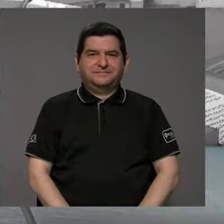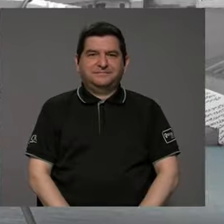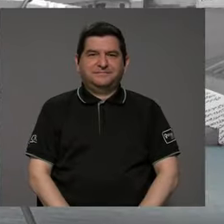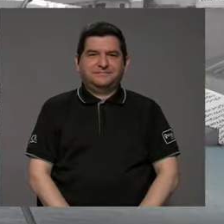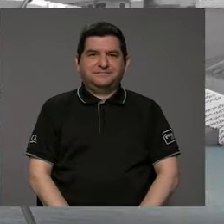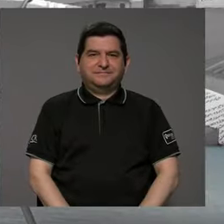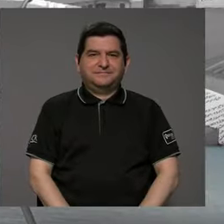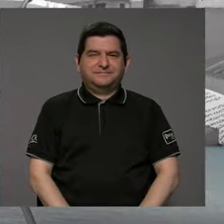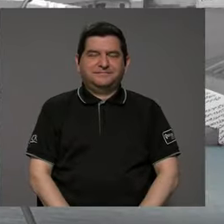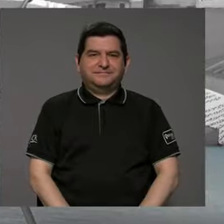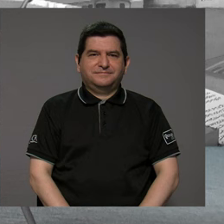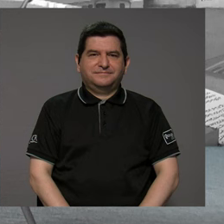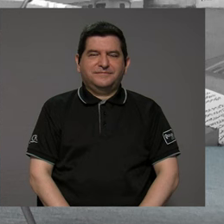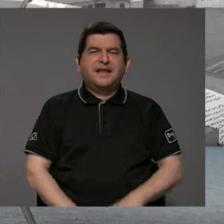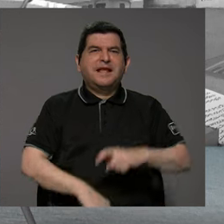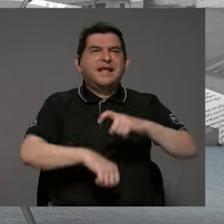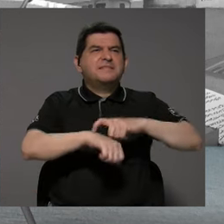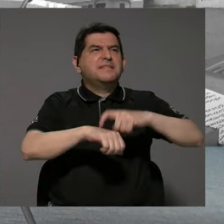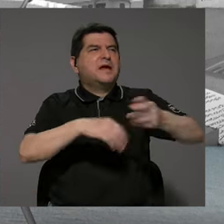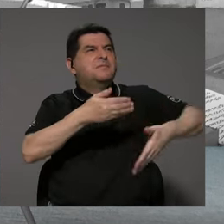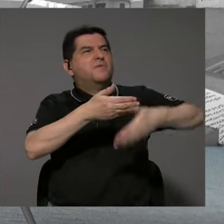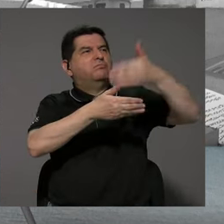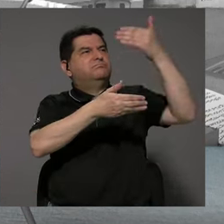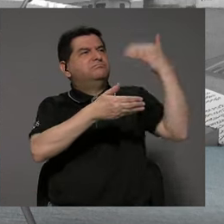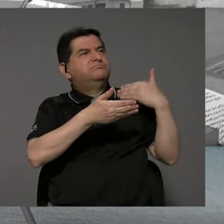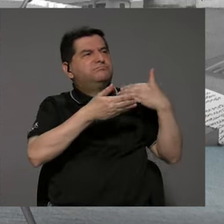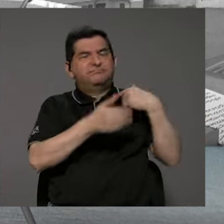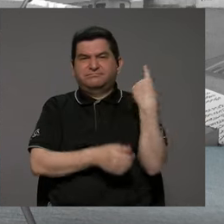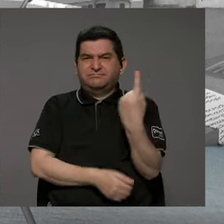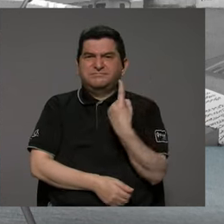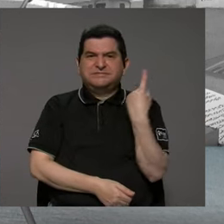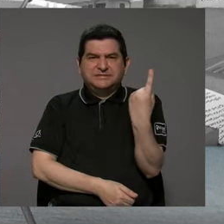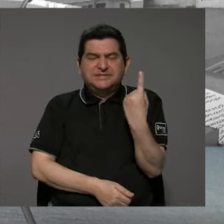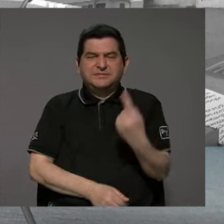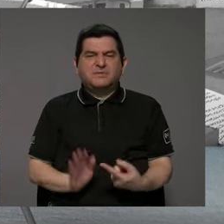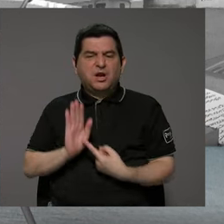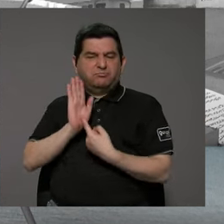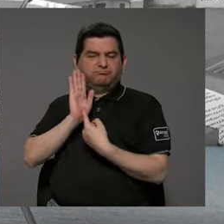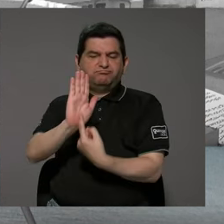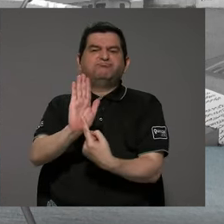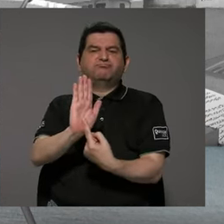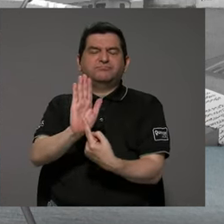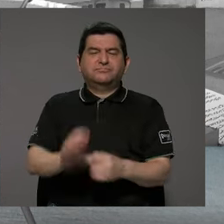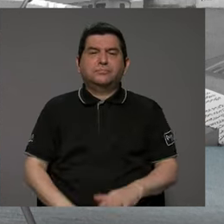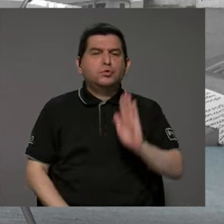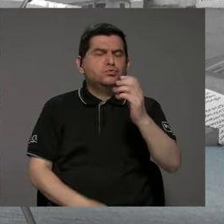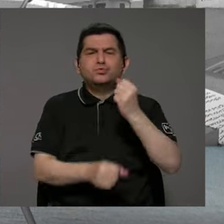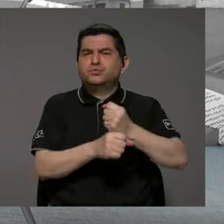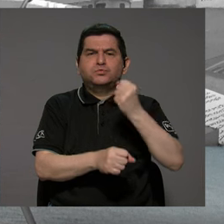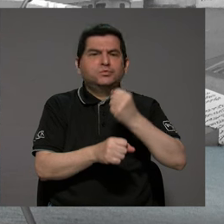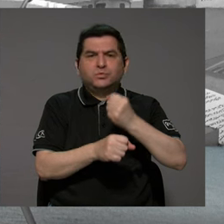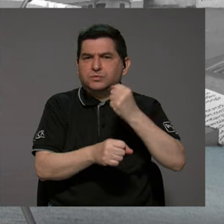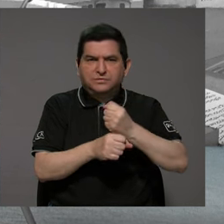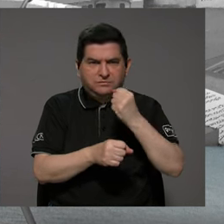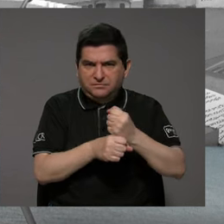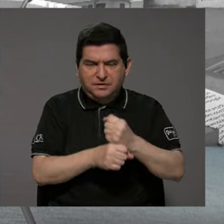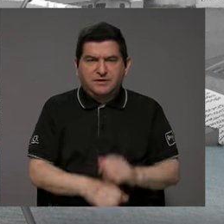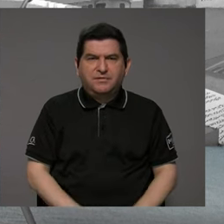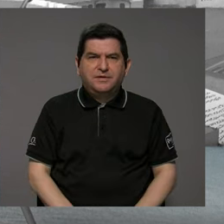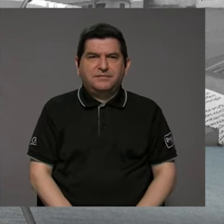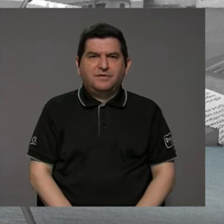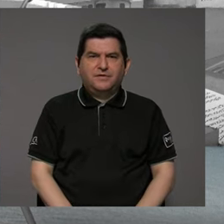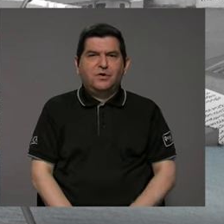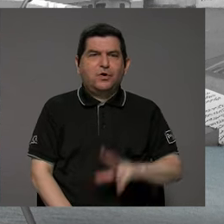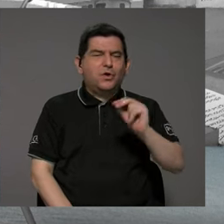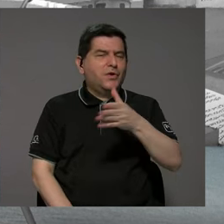que en tiempos atrás siempre había sido señalado de que su trabajo era no